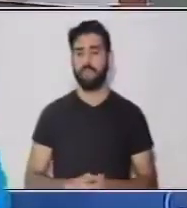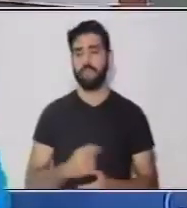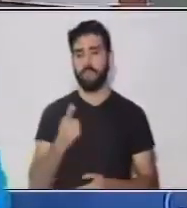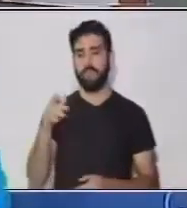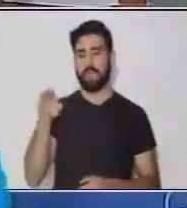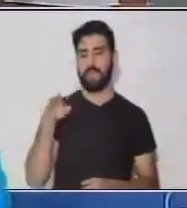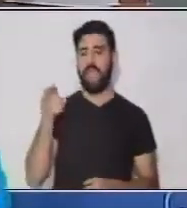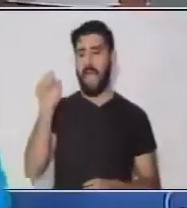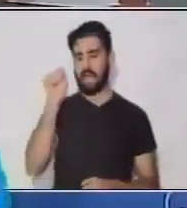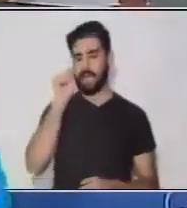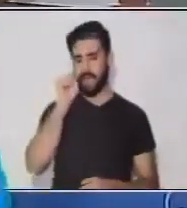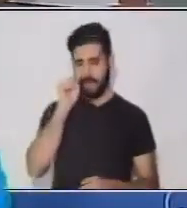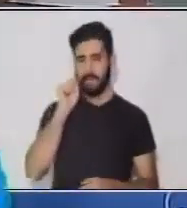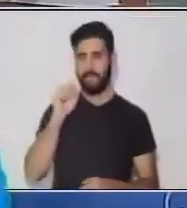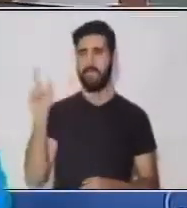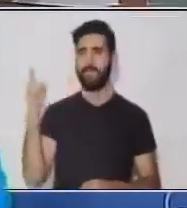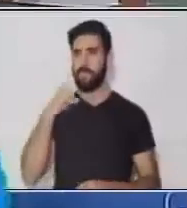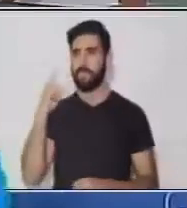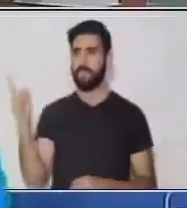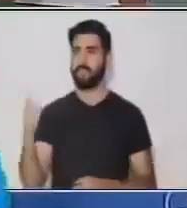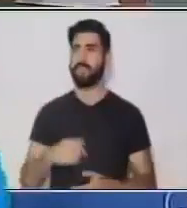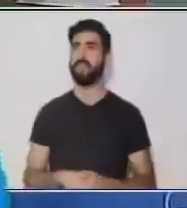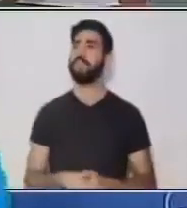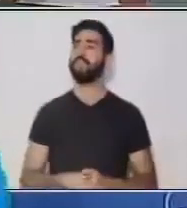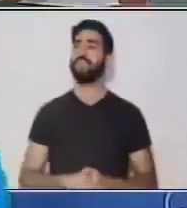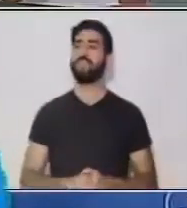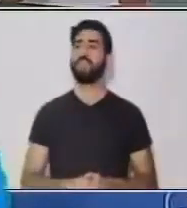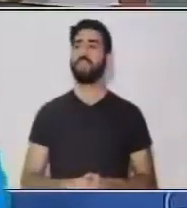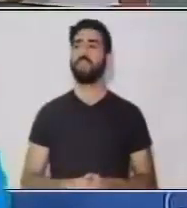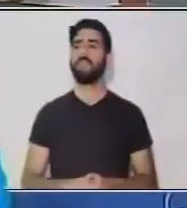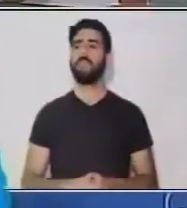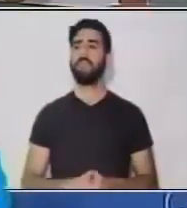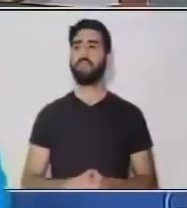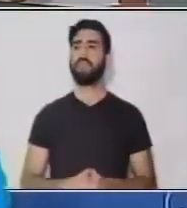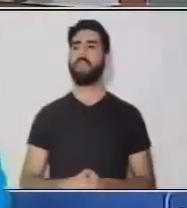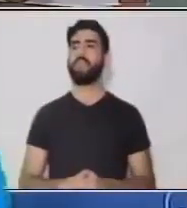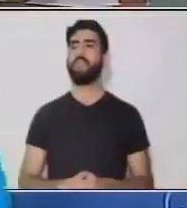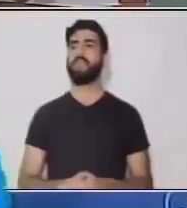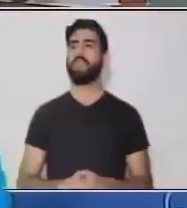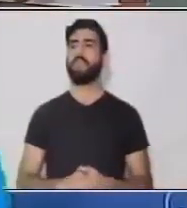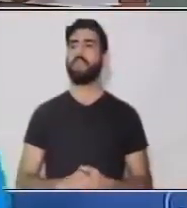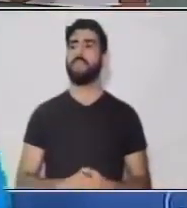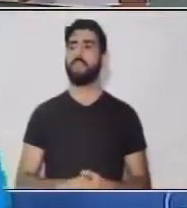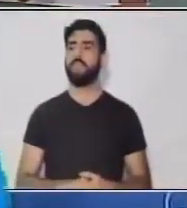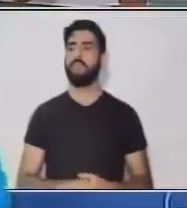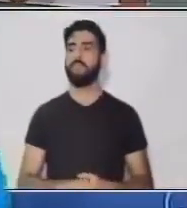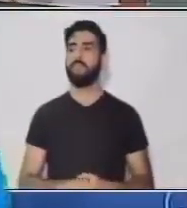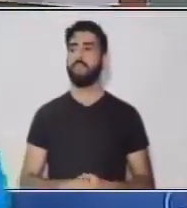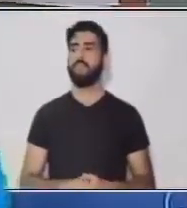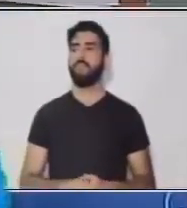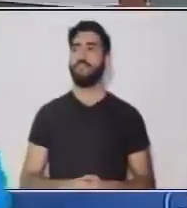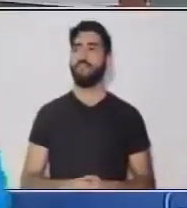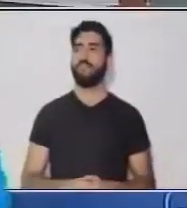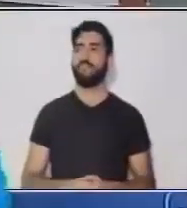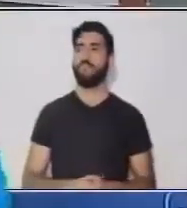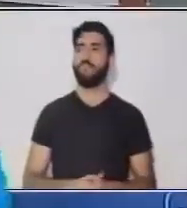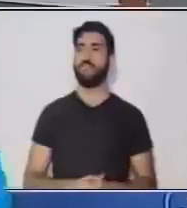Zanahorias... Lo colocamos acá... El huerto de zanahorias...